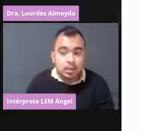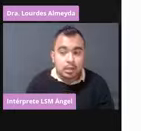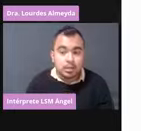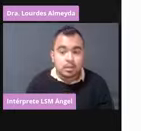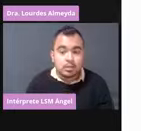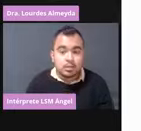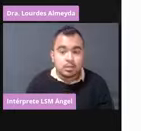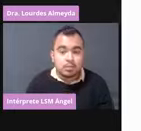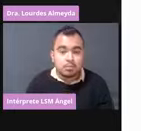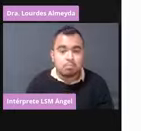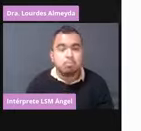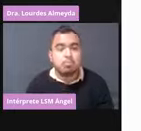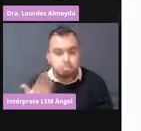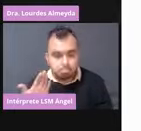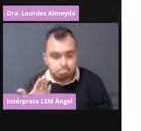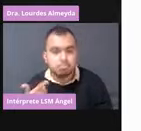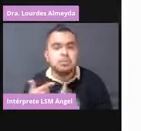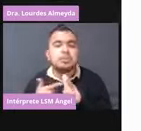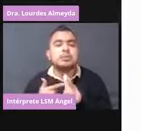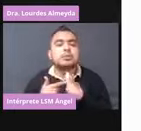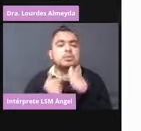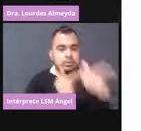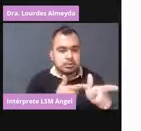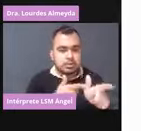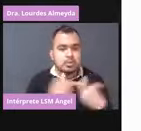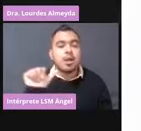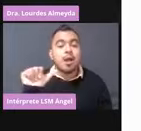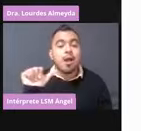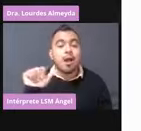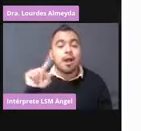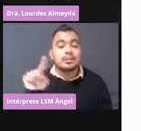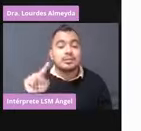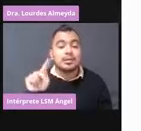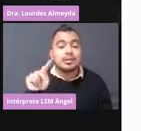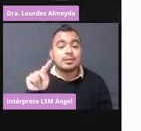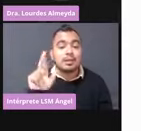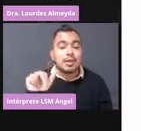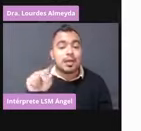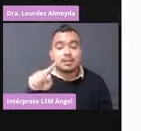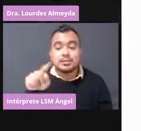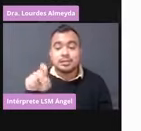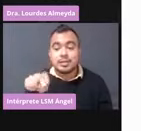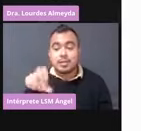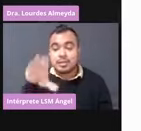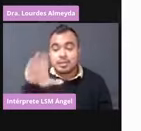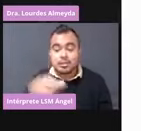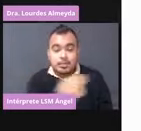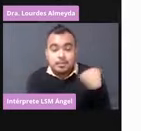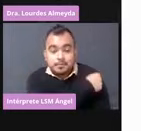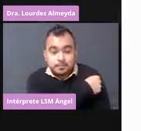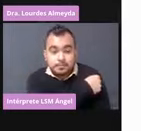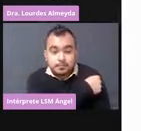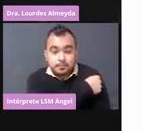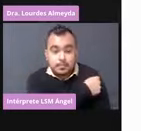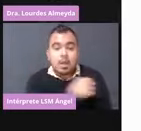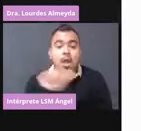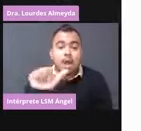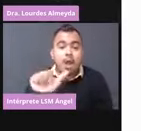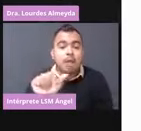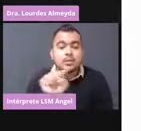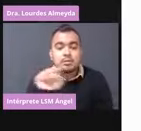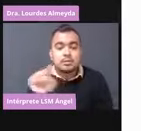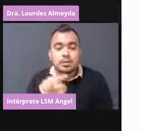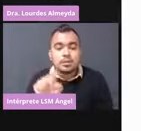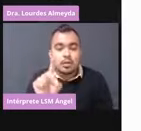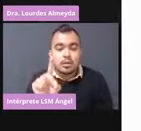Entonces, continuamos con la de AstraZeneca, que es la ZD1222. La próxima, por